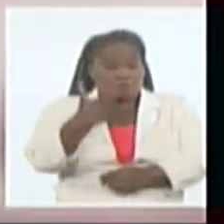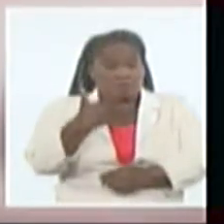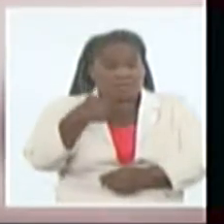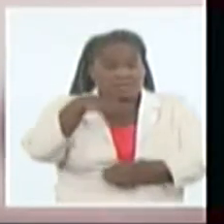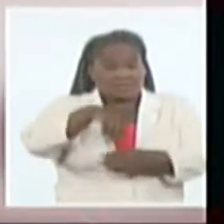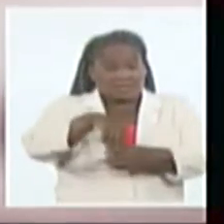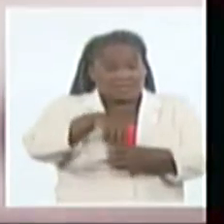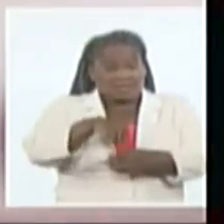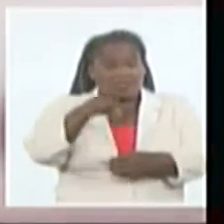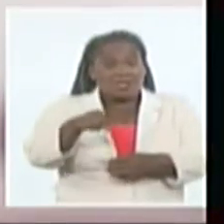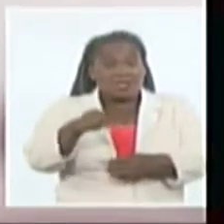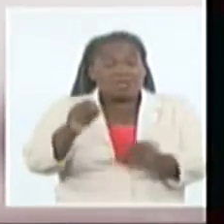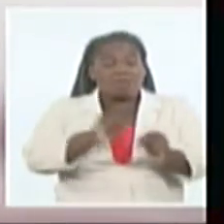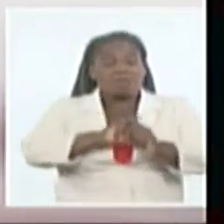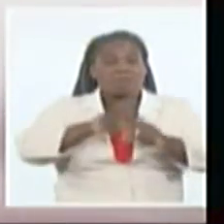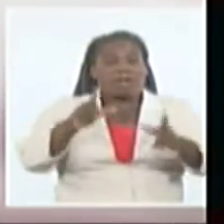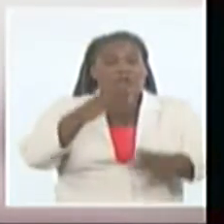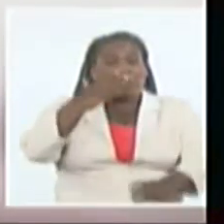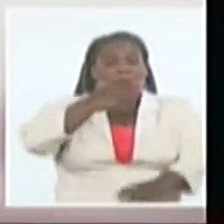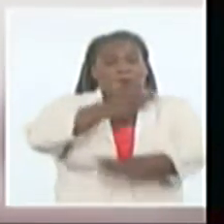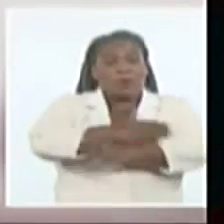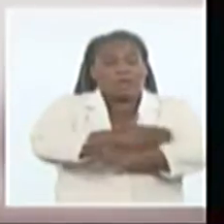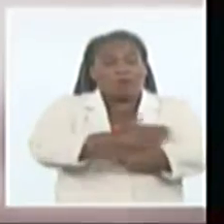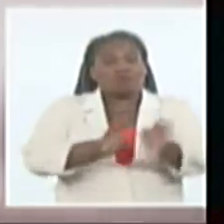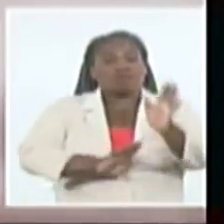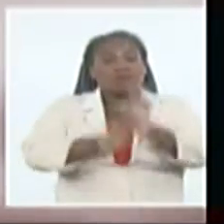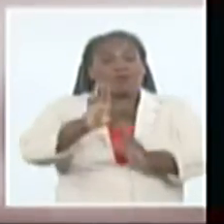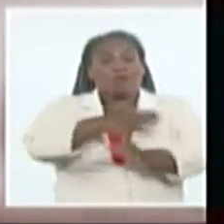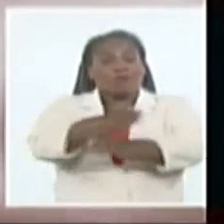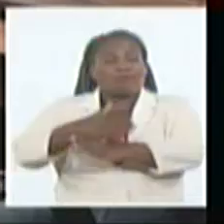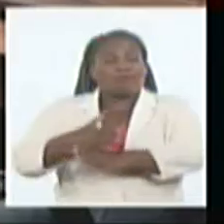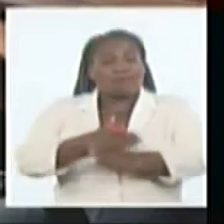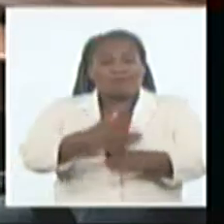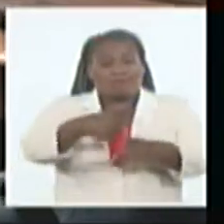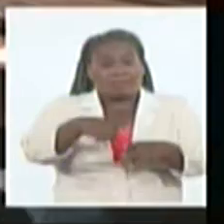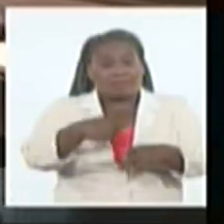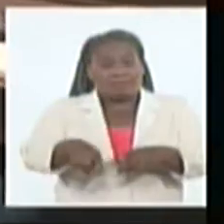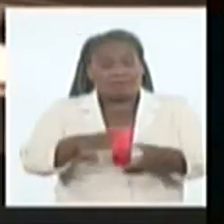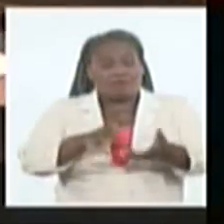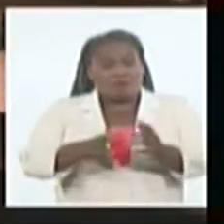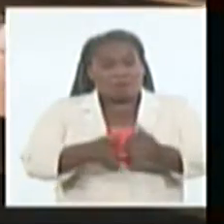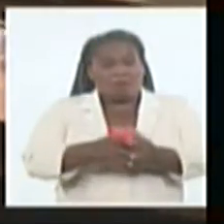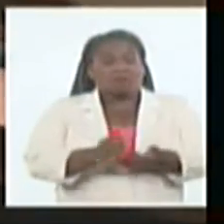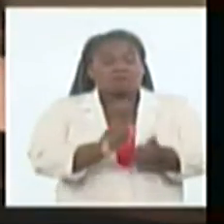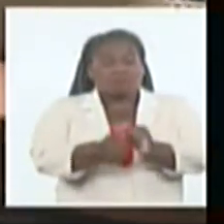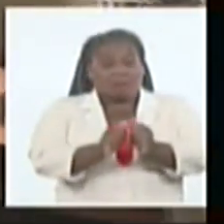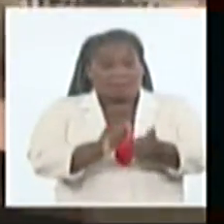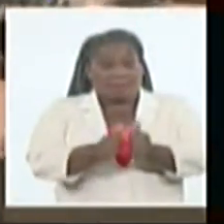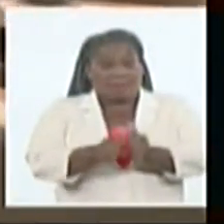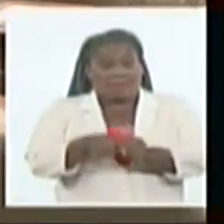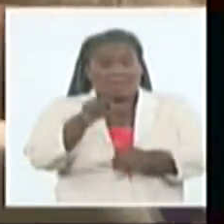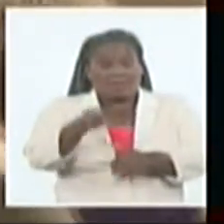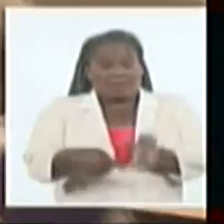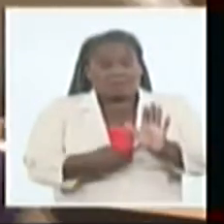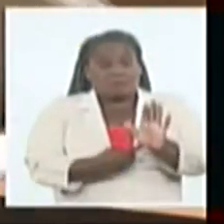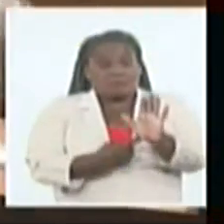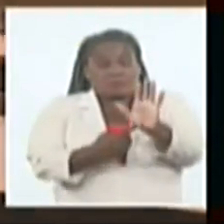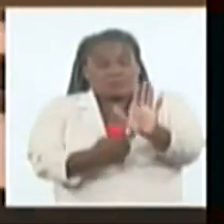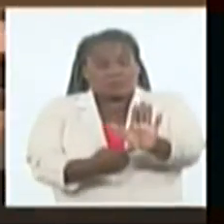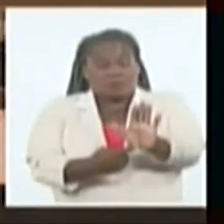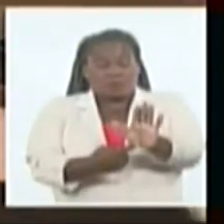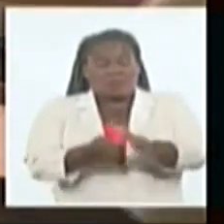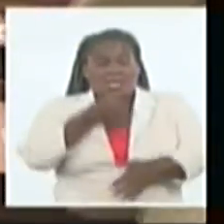del bloqueo en el desarrollo de diferentes especialidades y recursos materiales. Trascendió en esta presentación, que aún no son